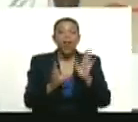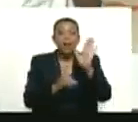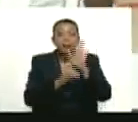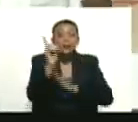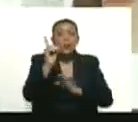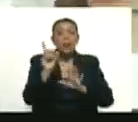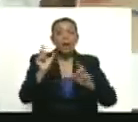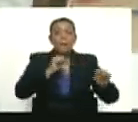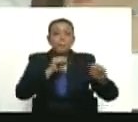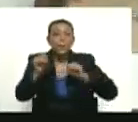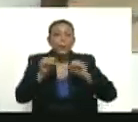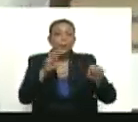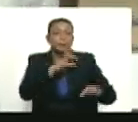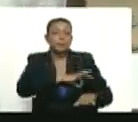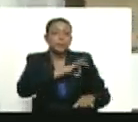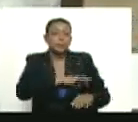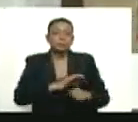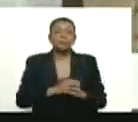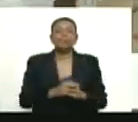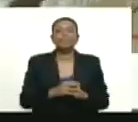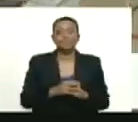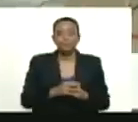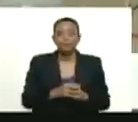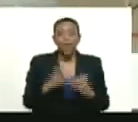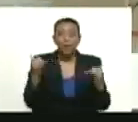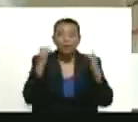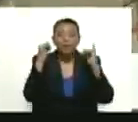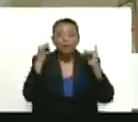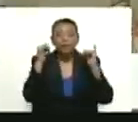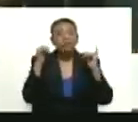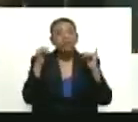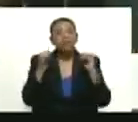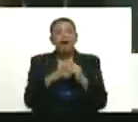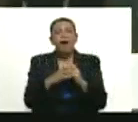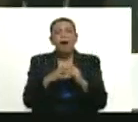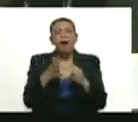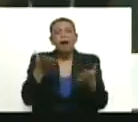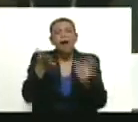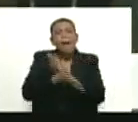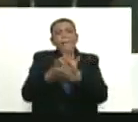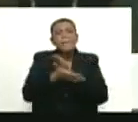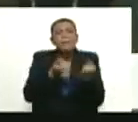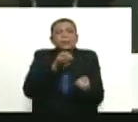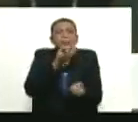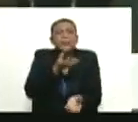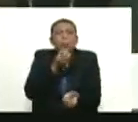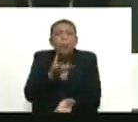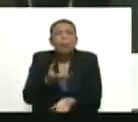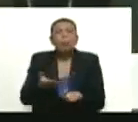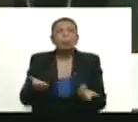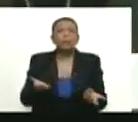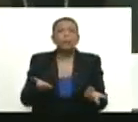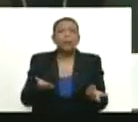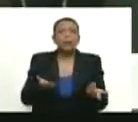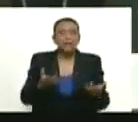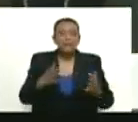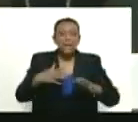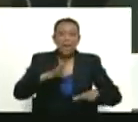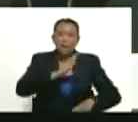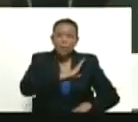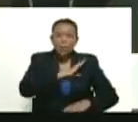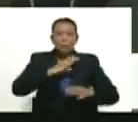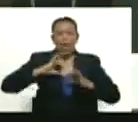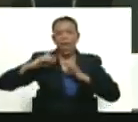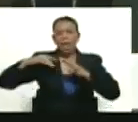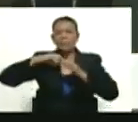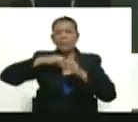movimiento social. Un festival que habla, como decían los colegas, de las raíces de nuestros